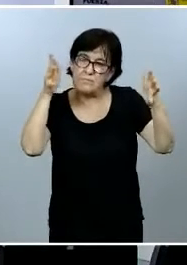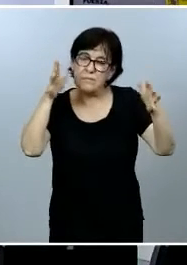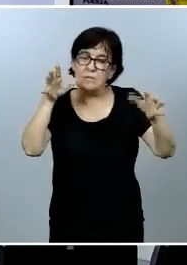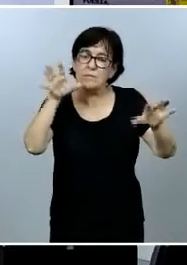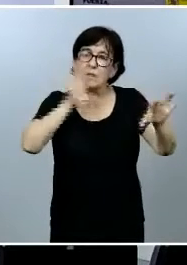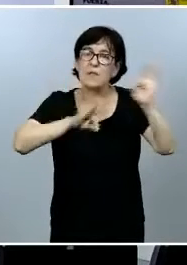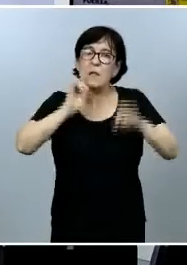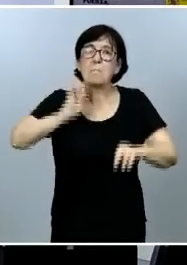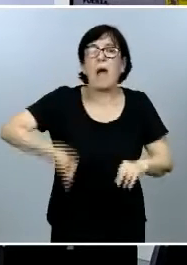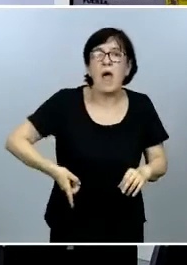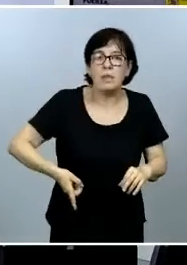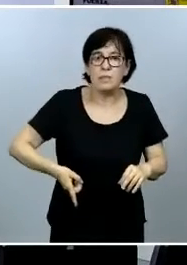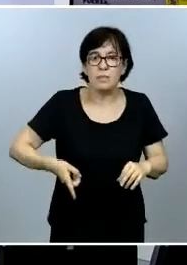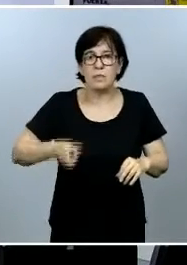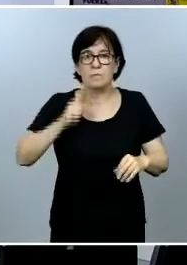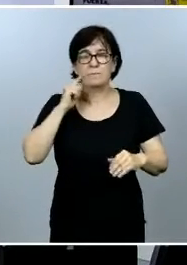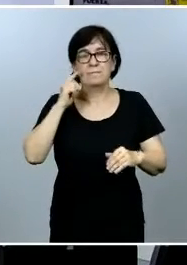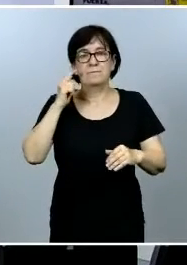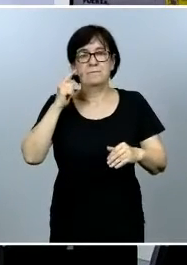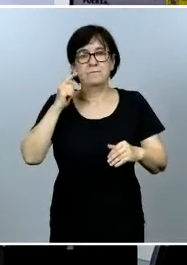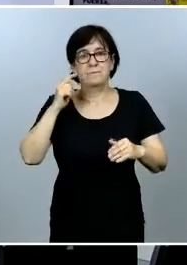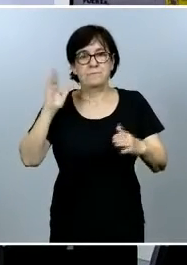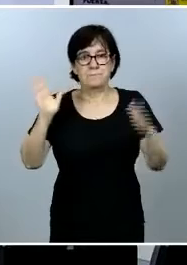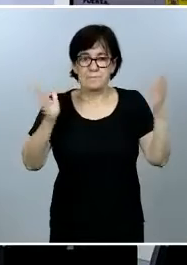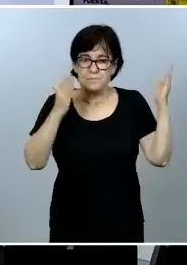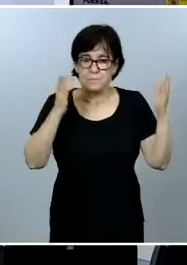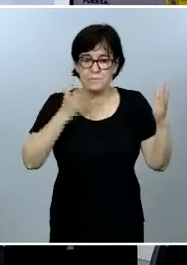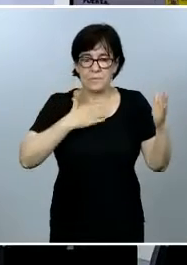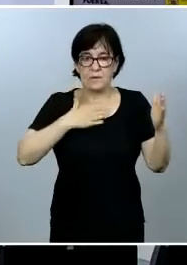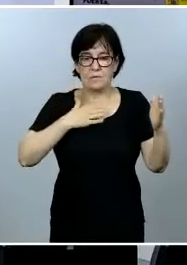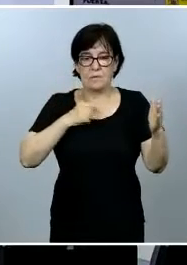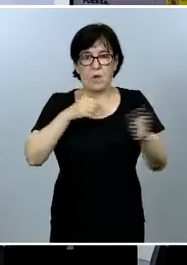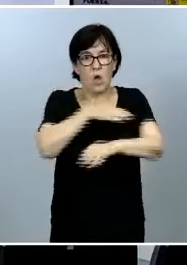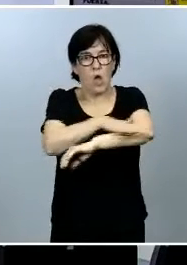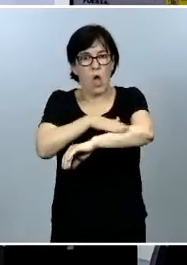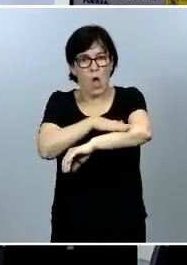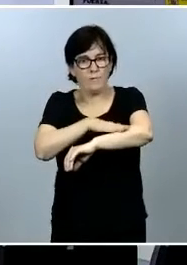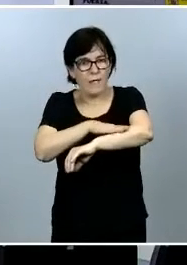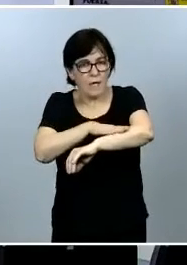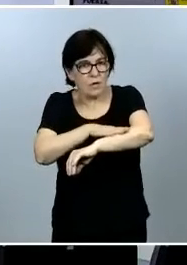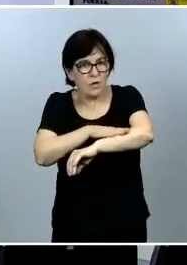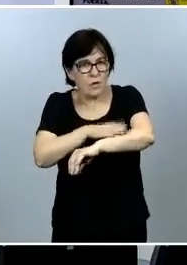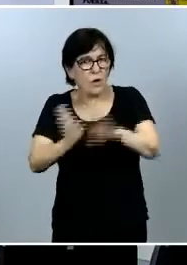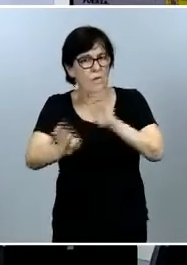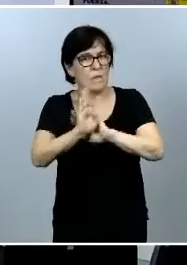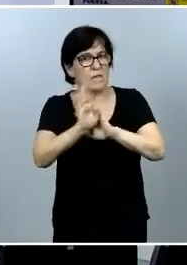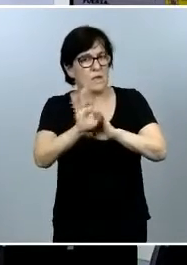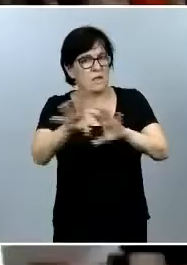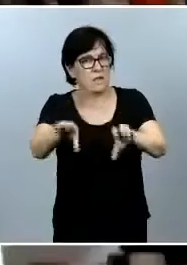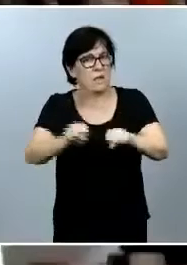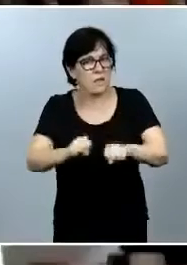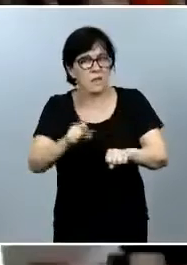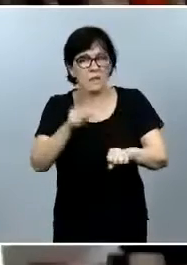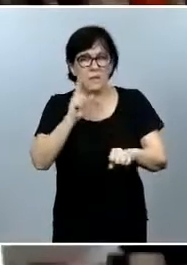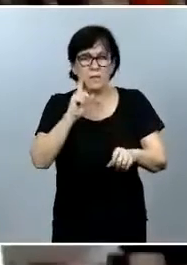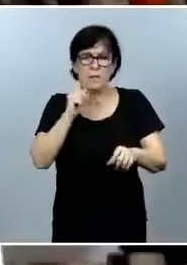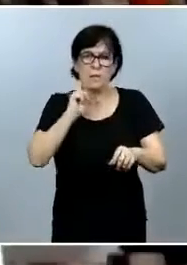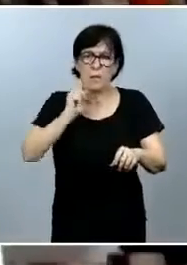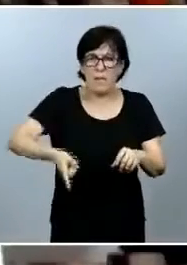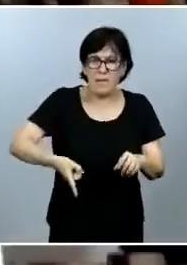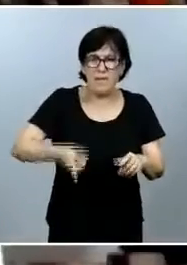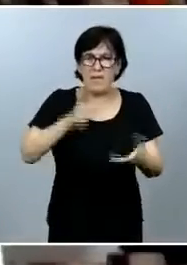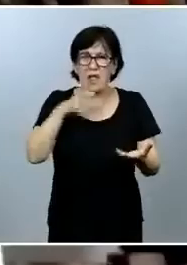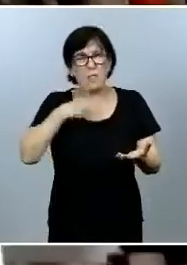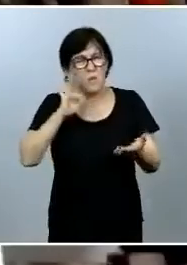del progreso va a seguir estando en manos del gobierno me gustaría si puede ser que por favor lo pueda si lo puede